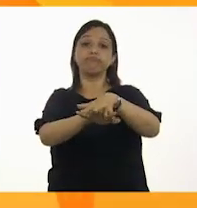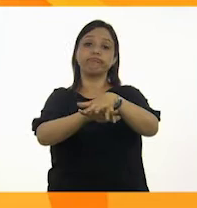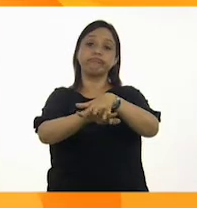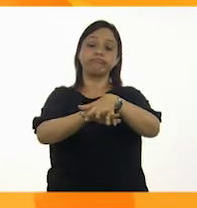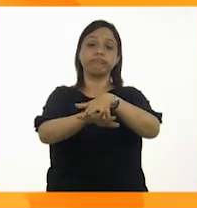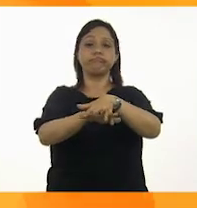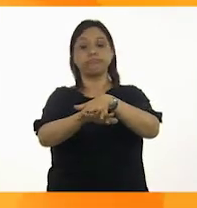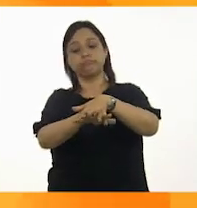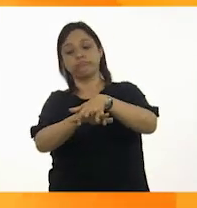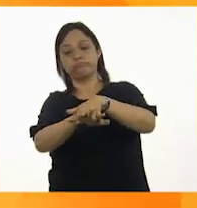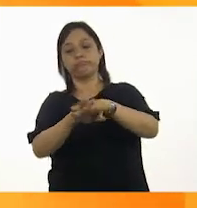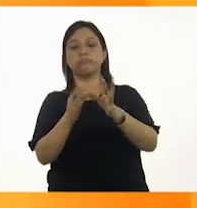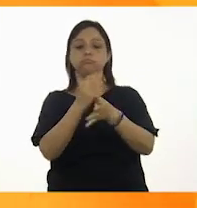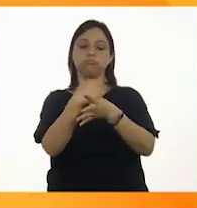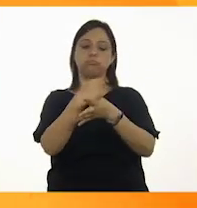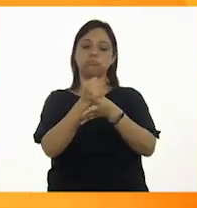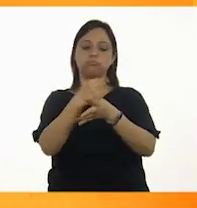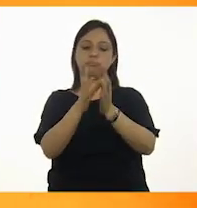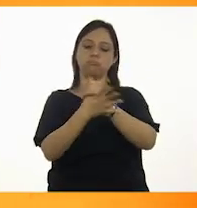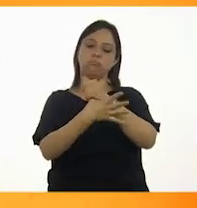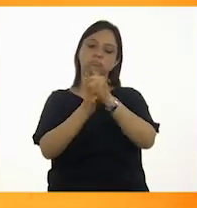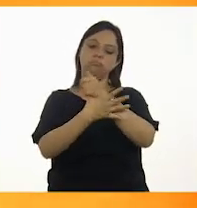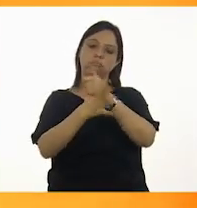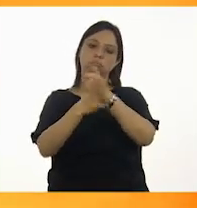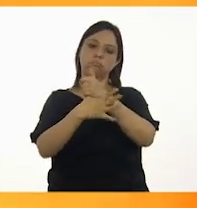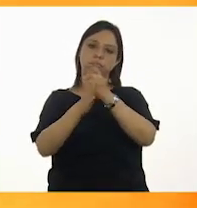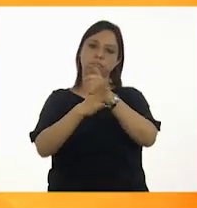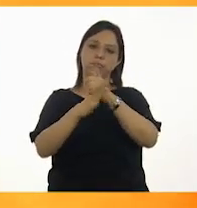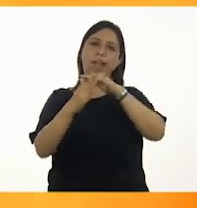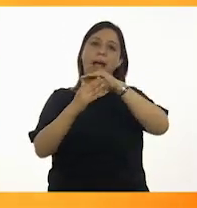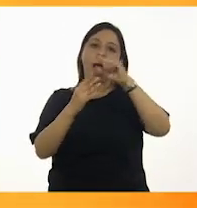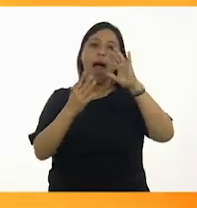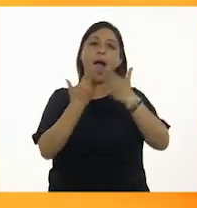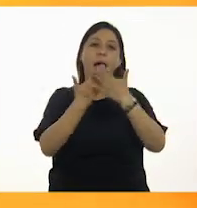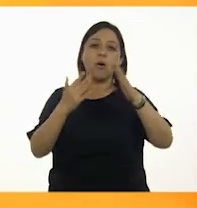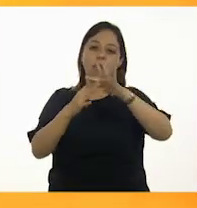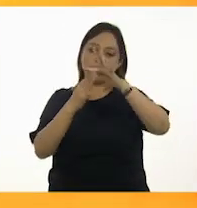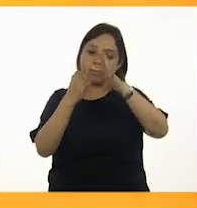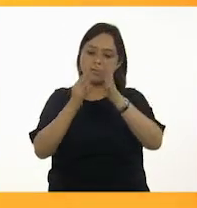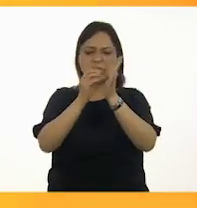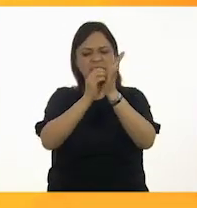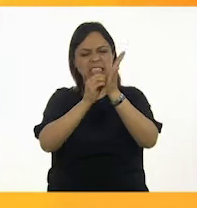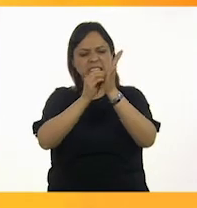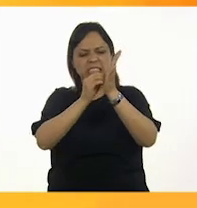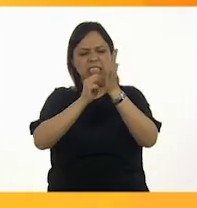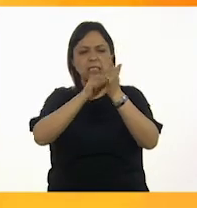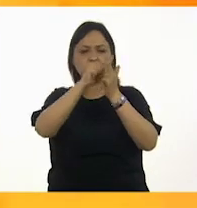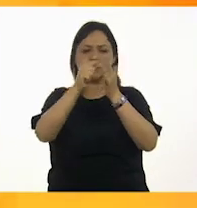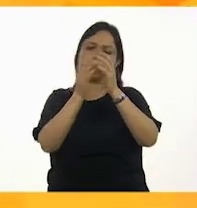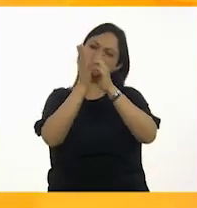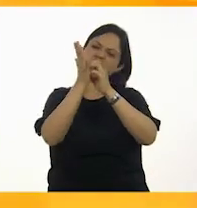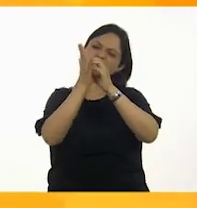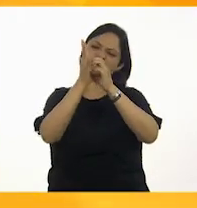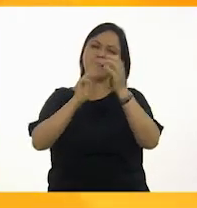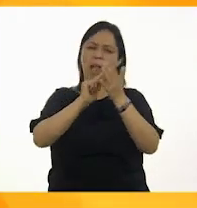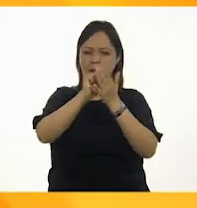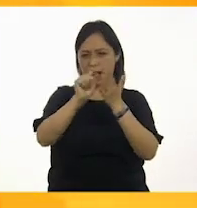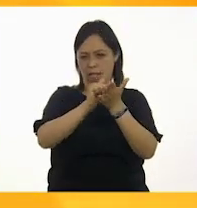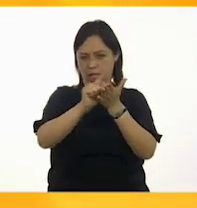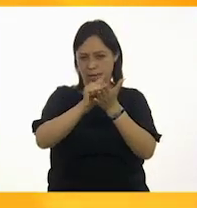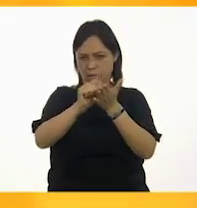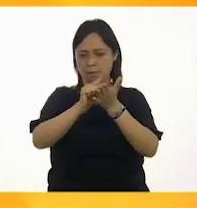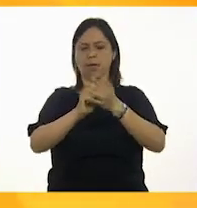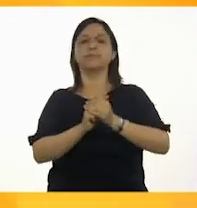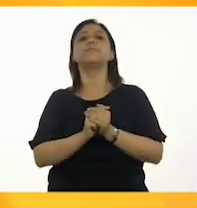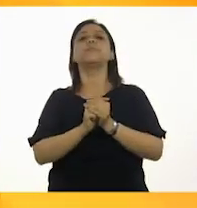con la otra mano! ¡Frota los dedos! ¡Ahora haz como que rasguñas la palma de tus manos para lavar tus uñas!